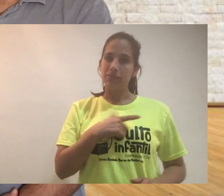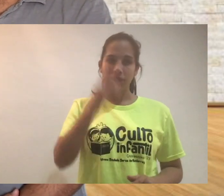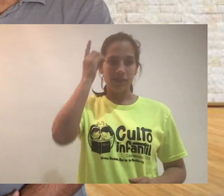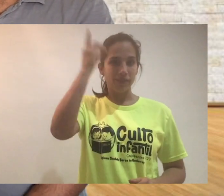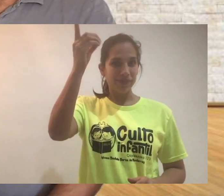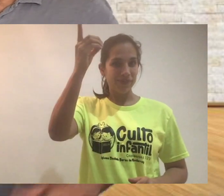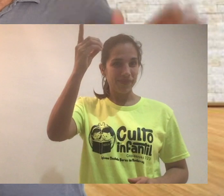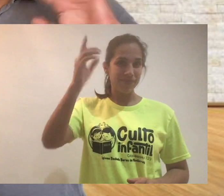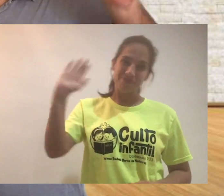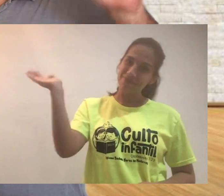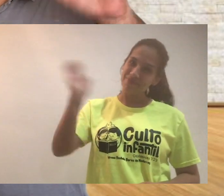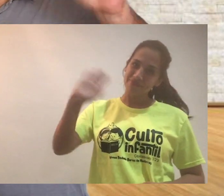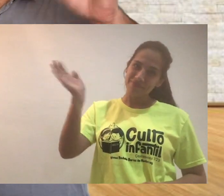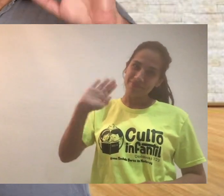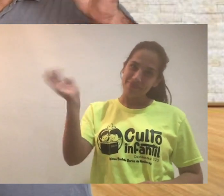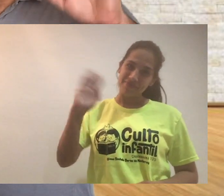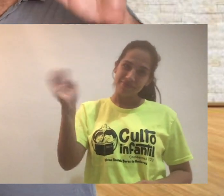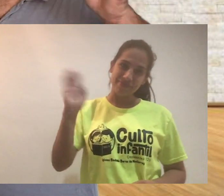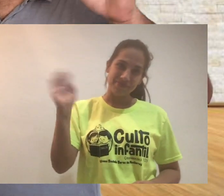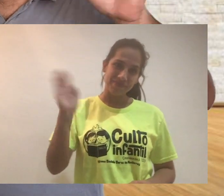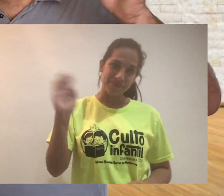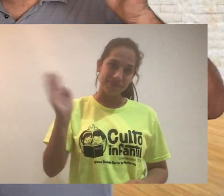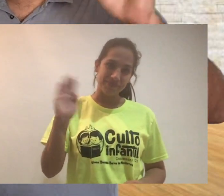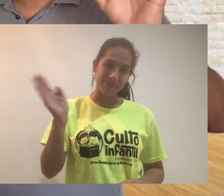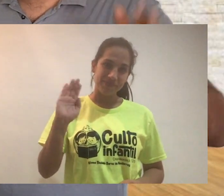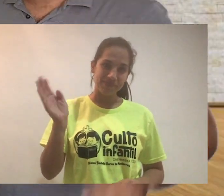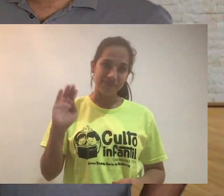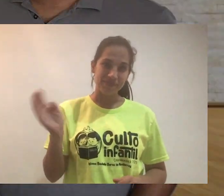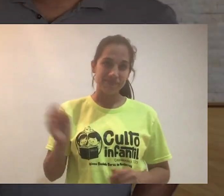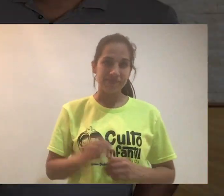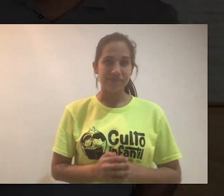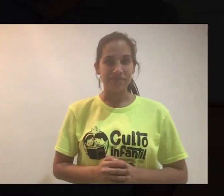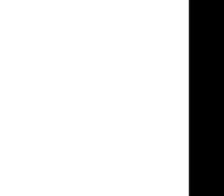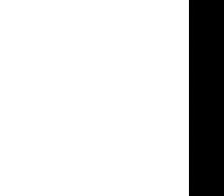agradar a Dios. ¡Adiós! bien, adiós.